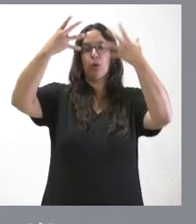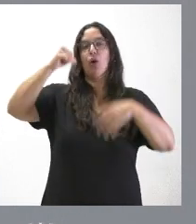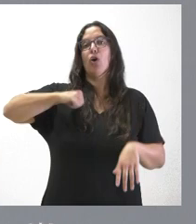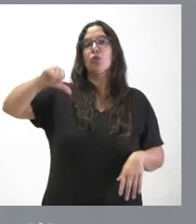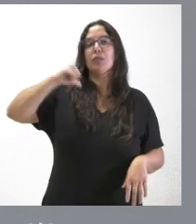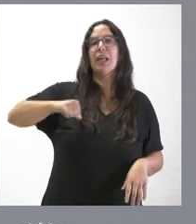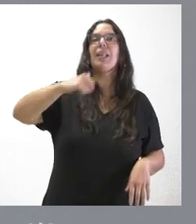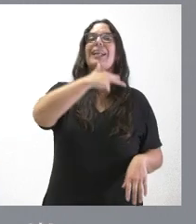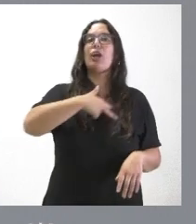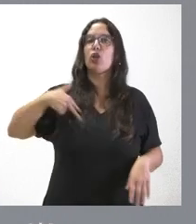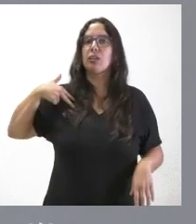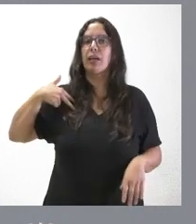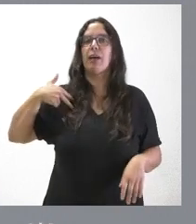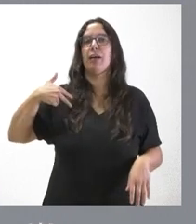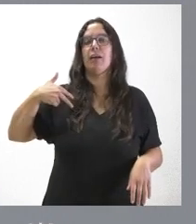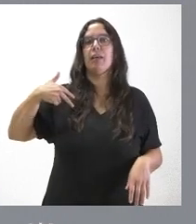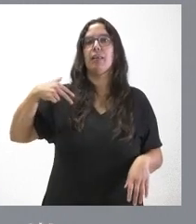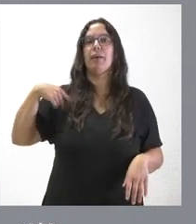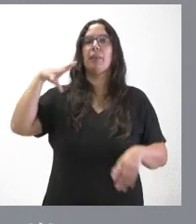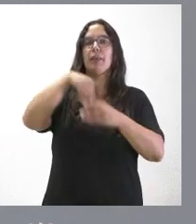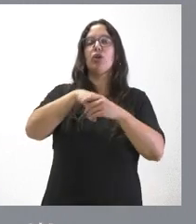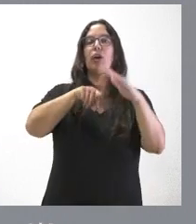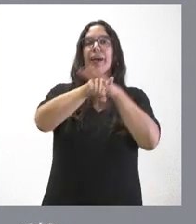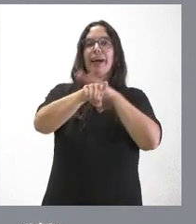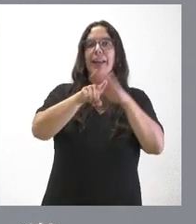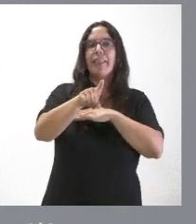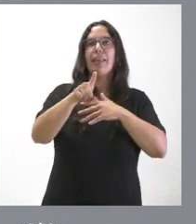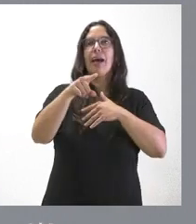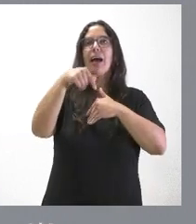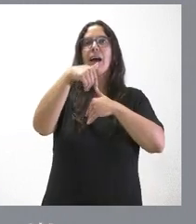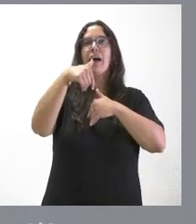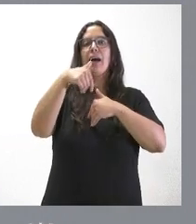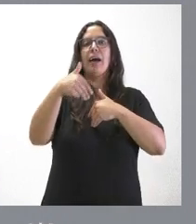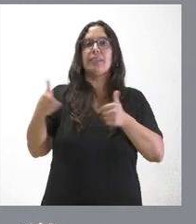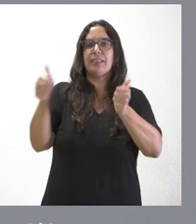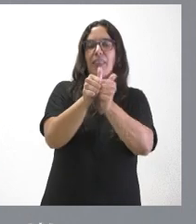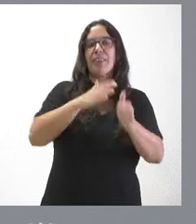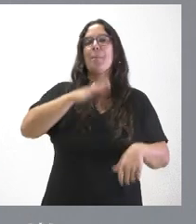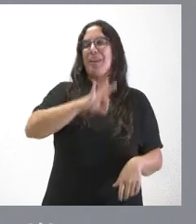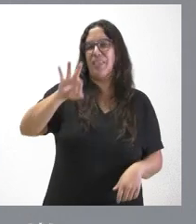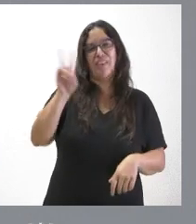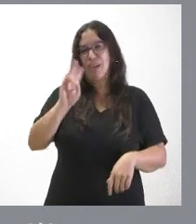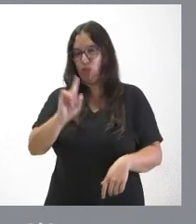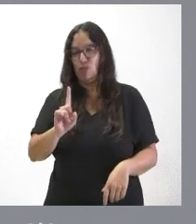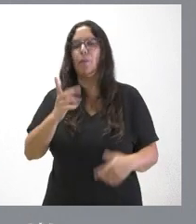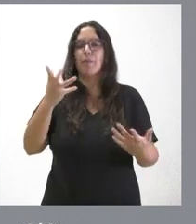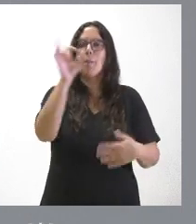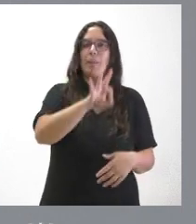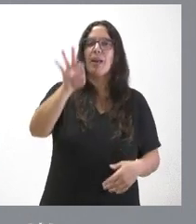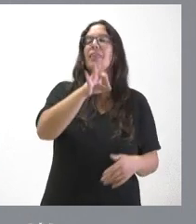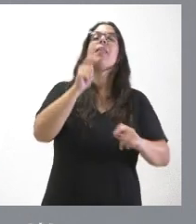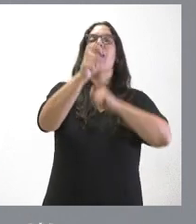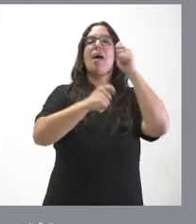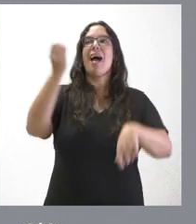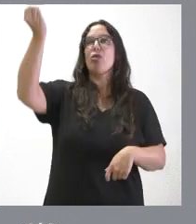Hospital Río Carrión, dependiente de la gerencia asistencial de Palencia. Se trata de dotarles de duchas adecuadas, facilitando las